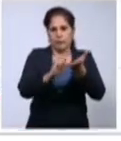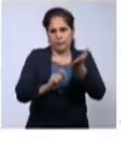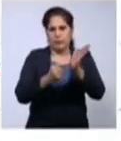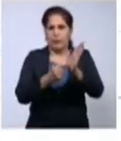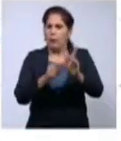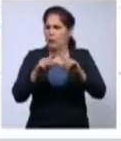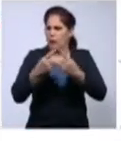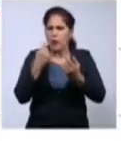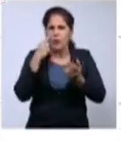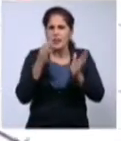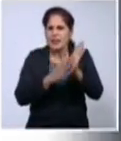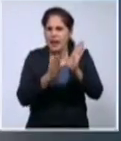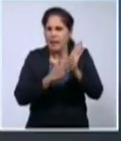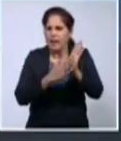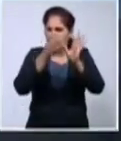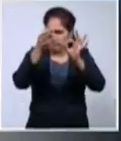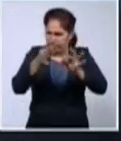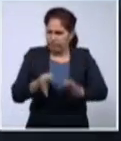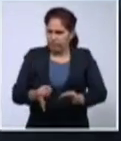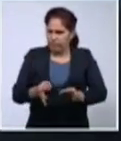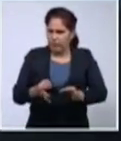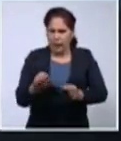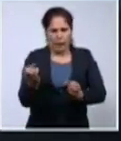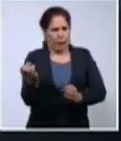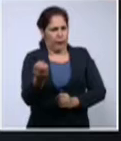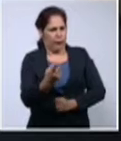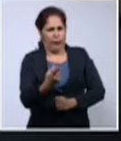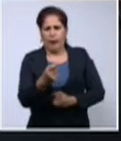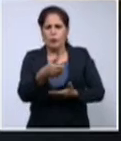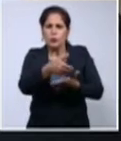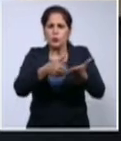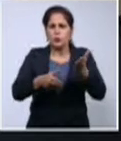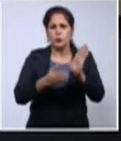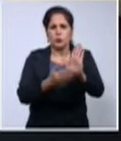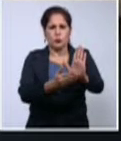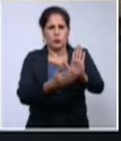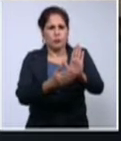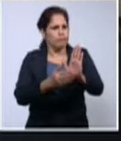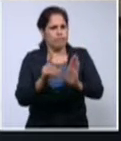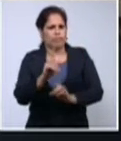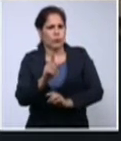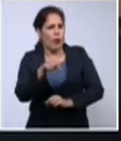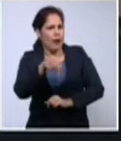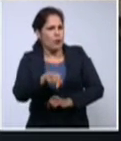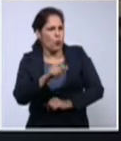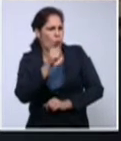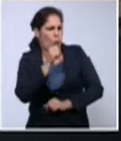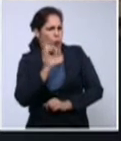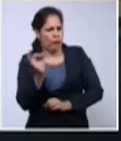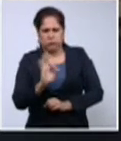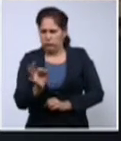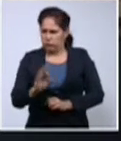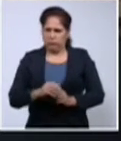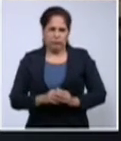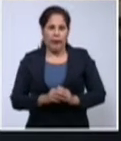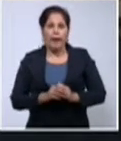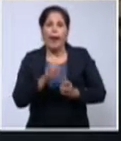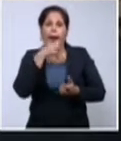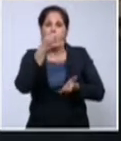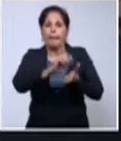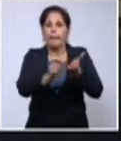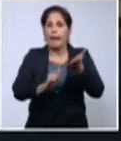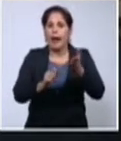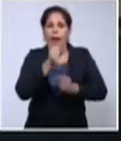evidencia, eso que sostiene cualquier criterio o conclusión científica, es lo que aún no existe para fundamentar la